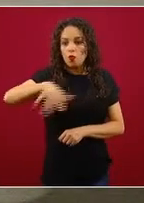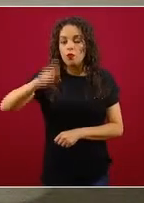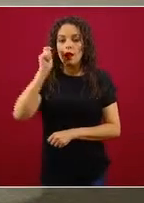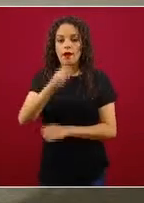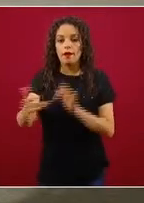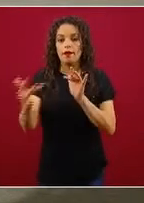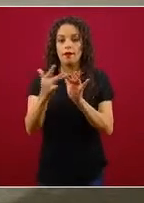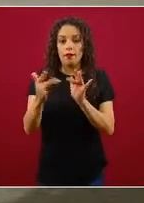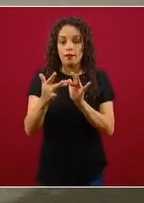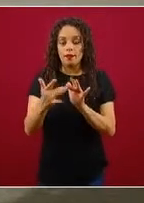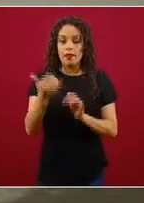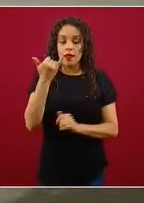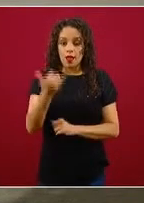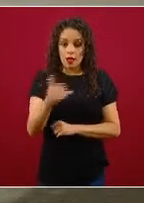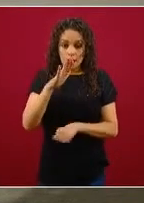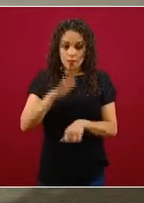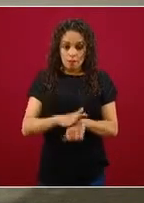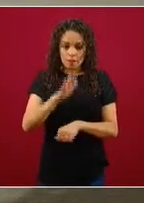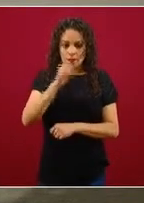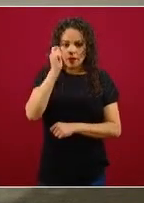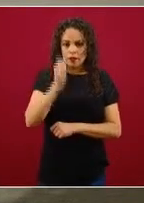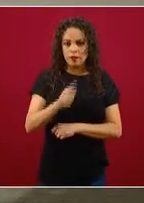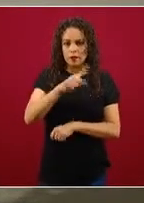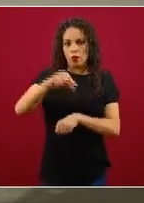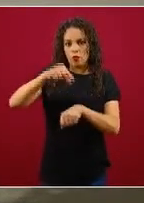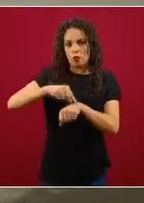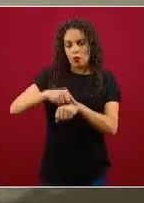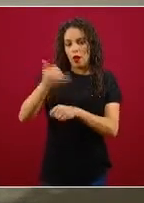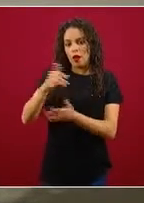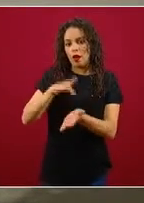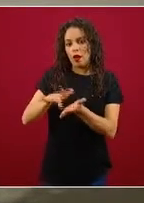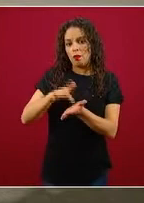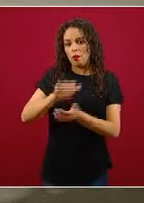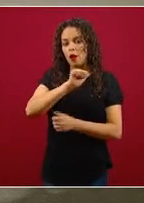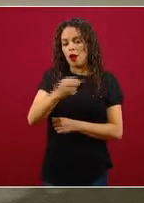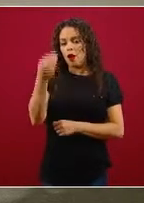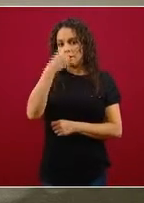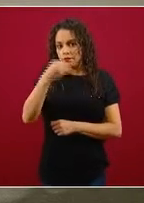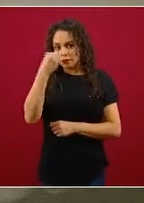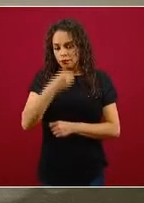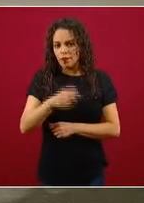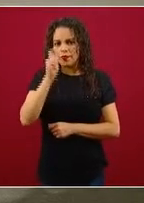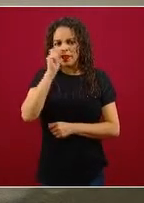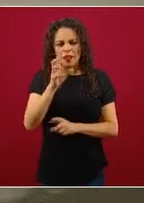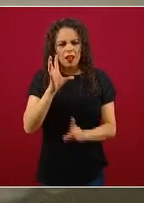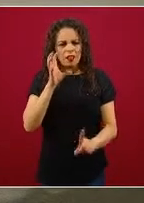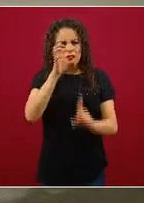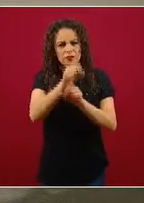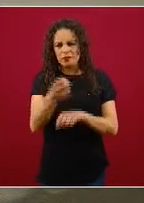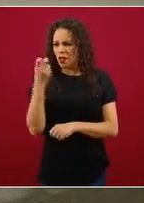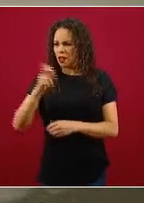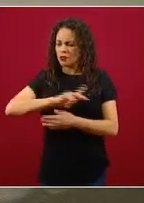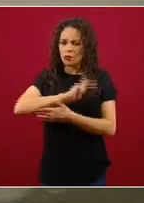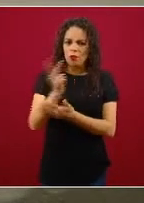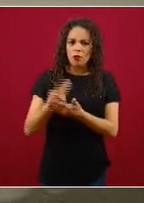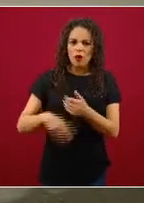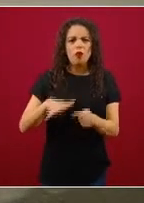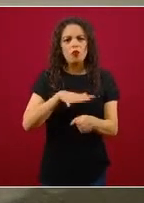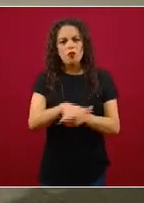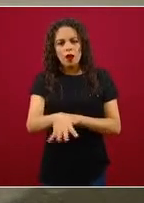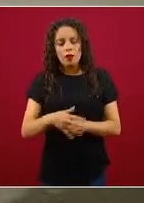un fortalecimiento del kit médico y del apoyo alimentario. Los objetivos del programa son